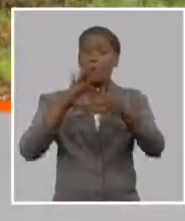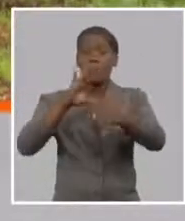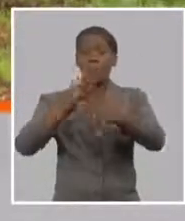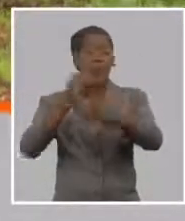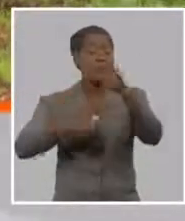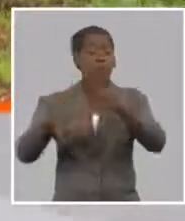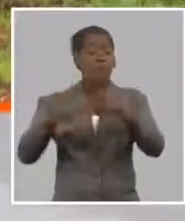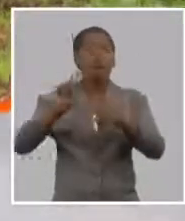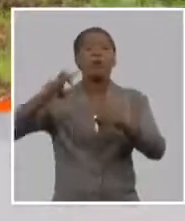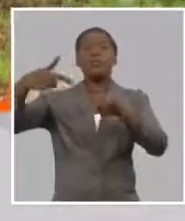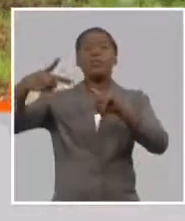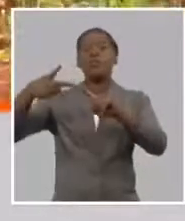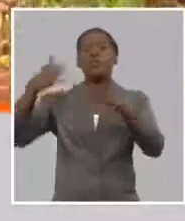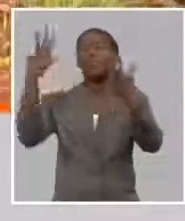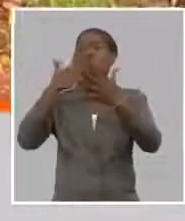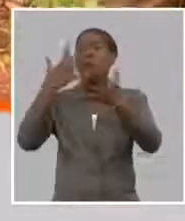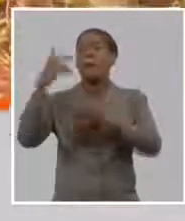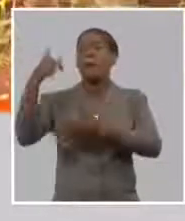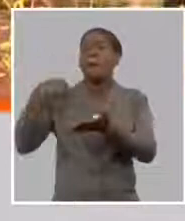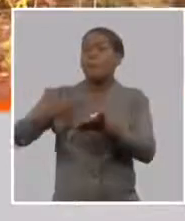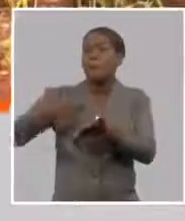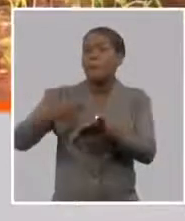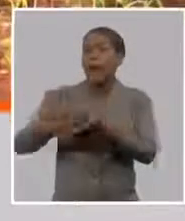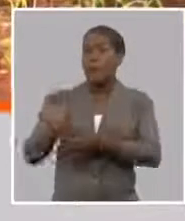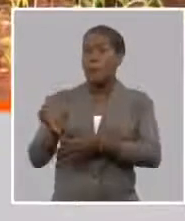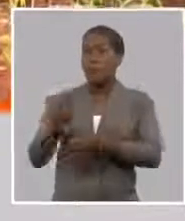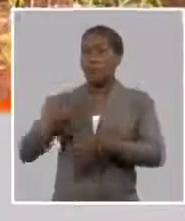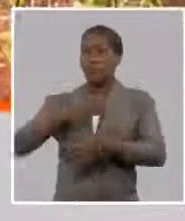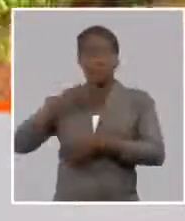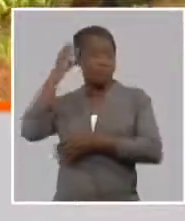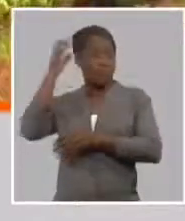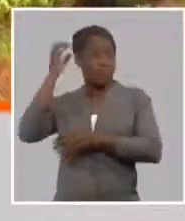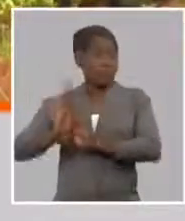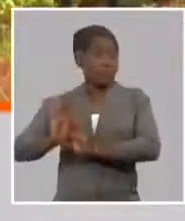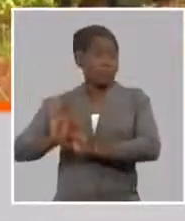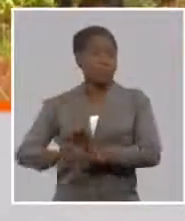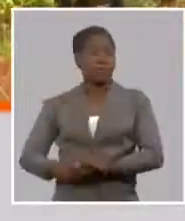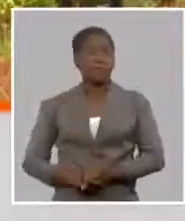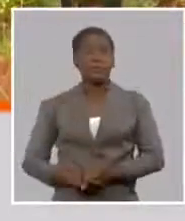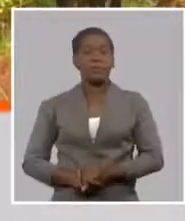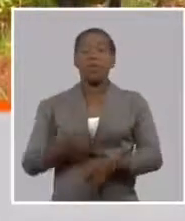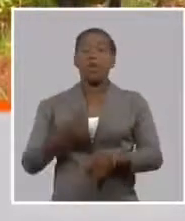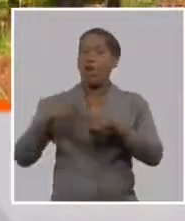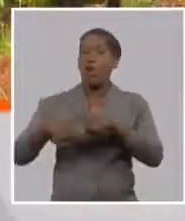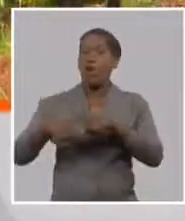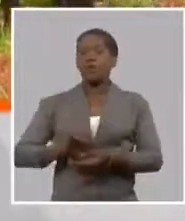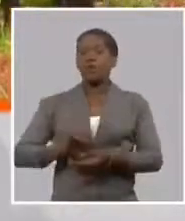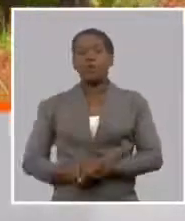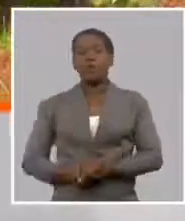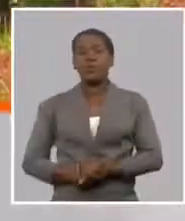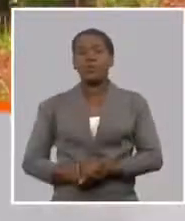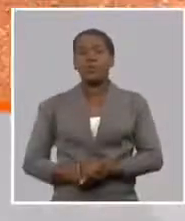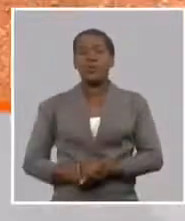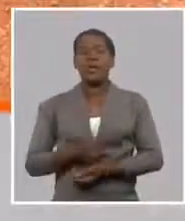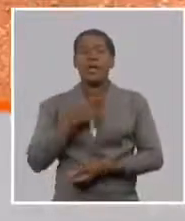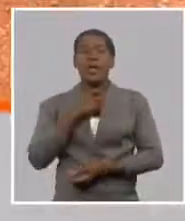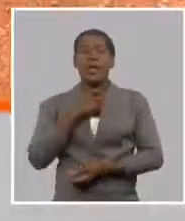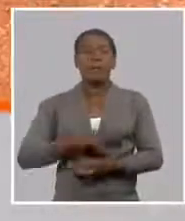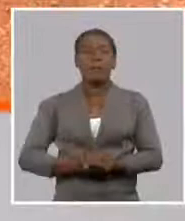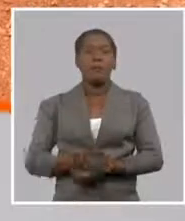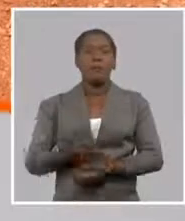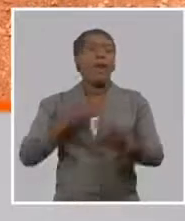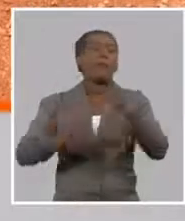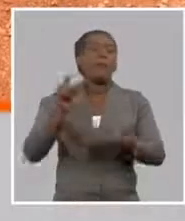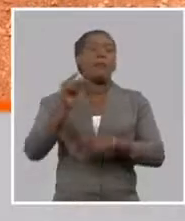modificando. Todavía se está estudiando en algunos productos por ejemplo modificar el precio del